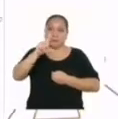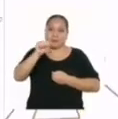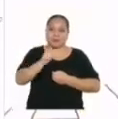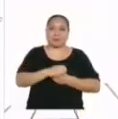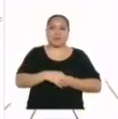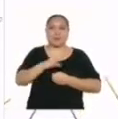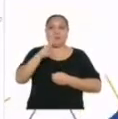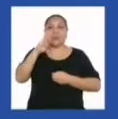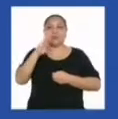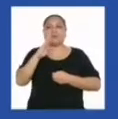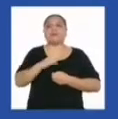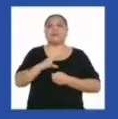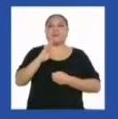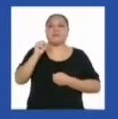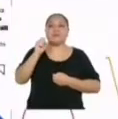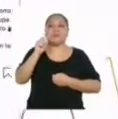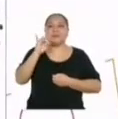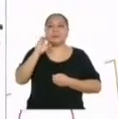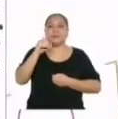publicación.